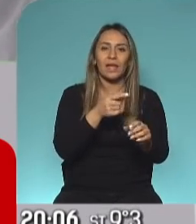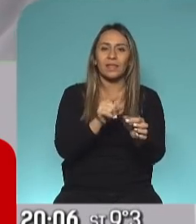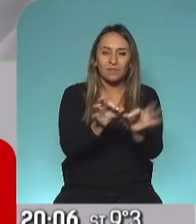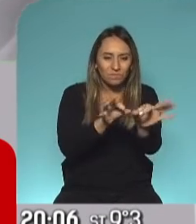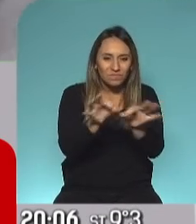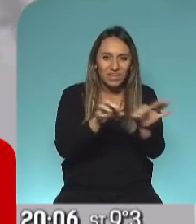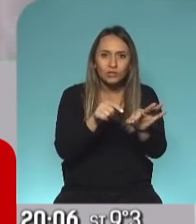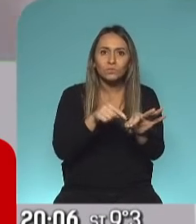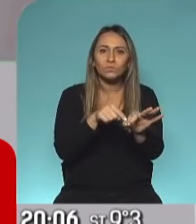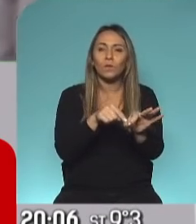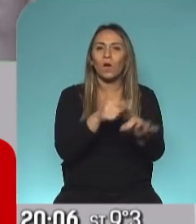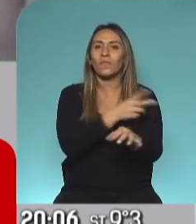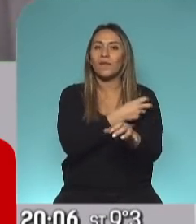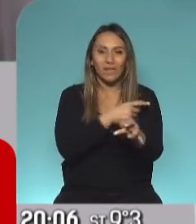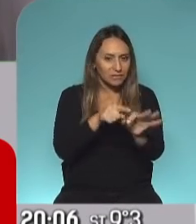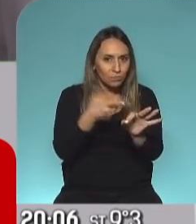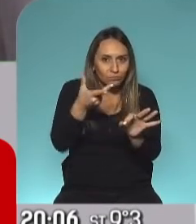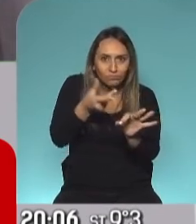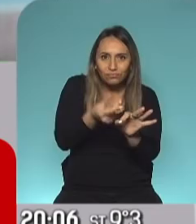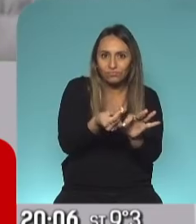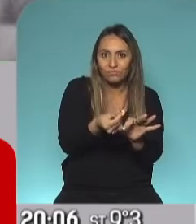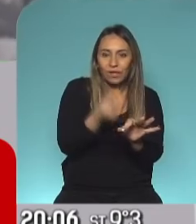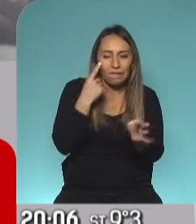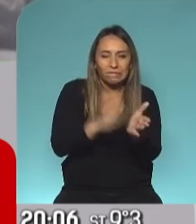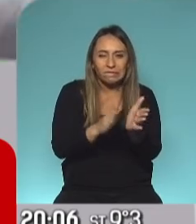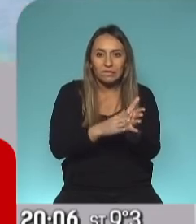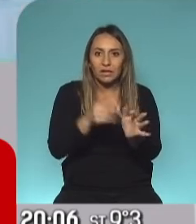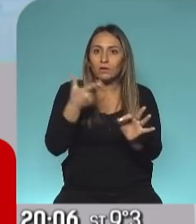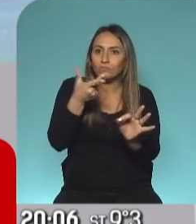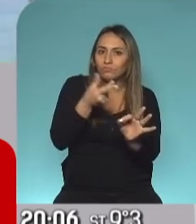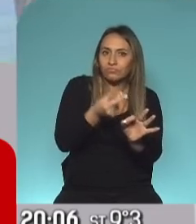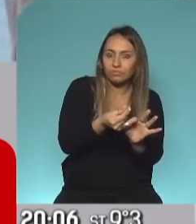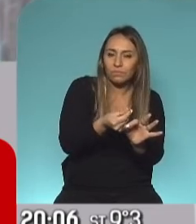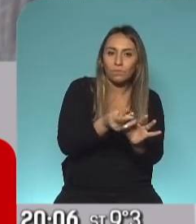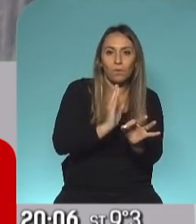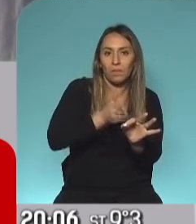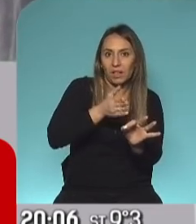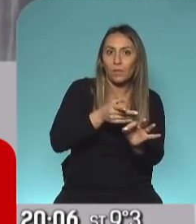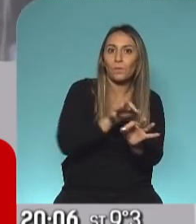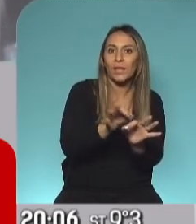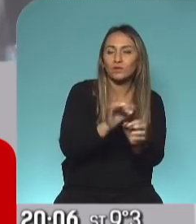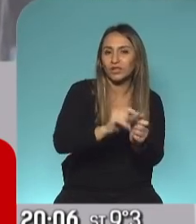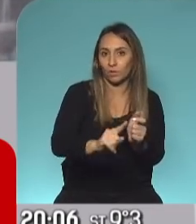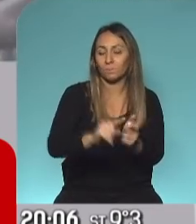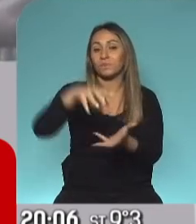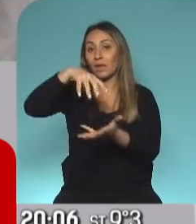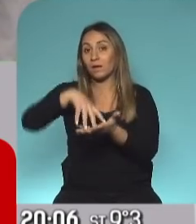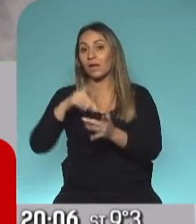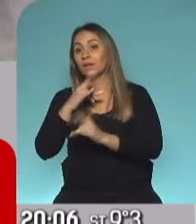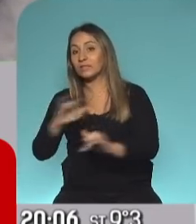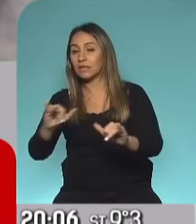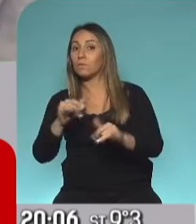y aparentemente por los resultados que dice la compañía serían útiles.